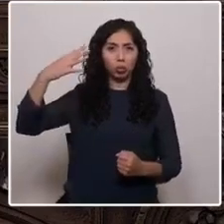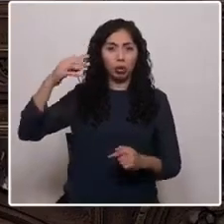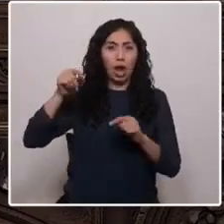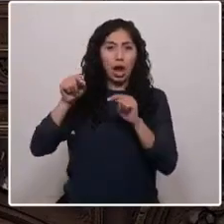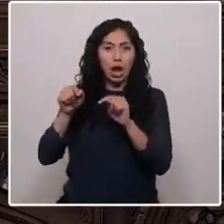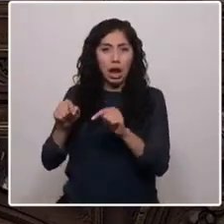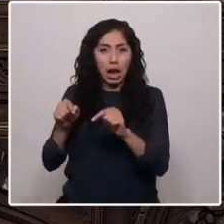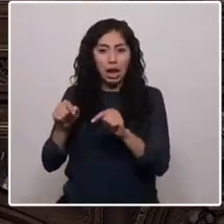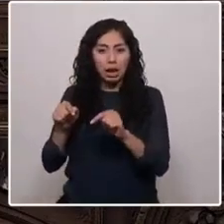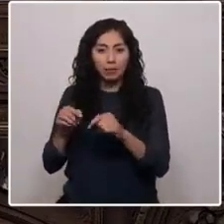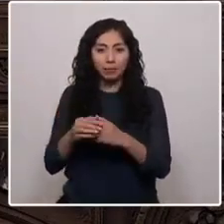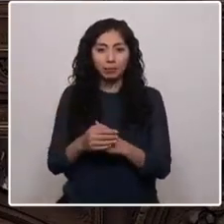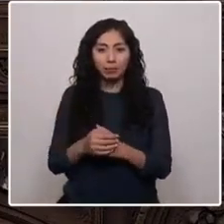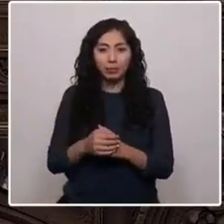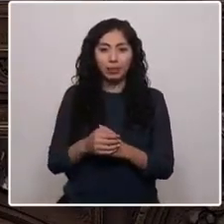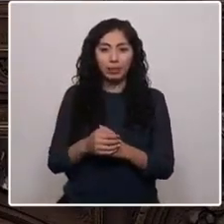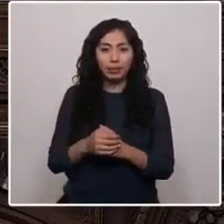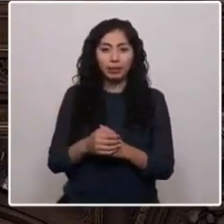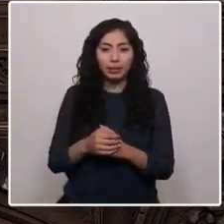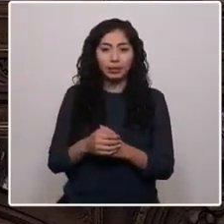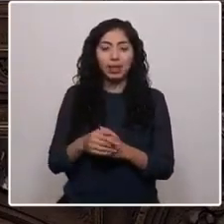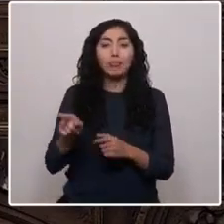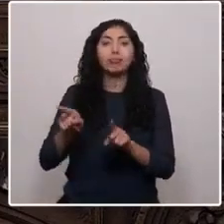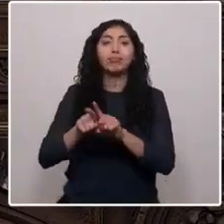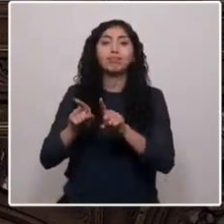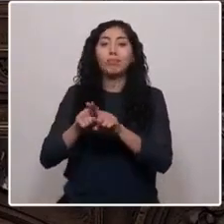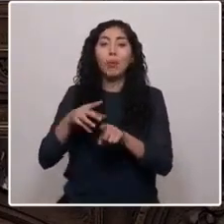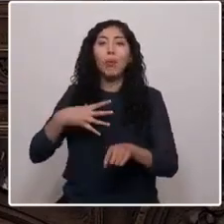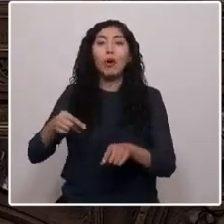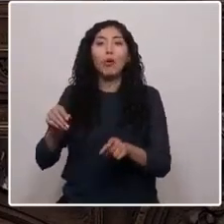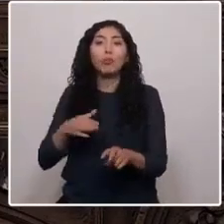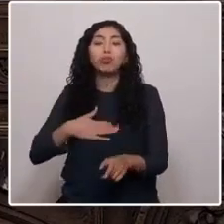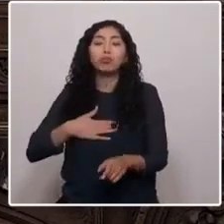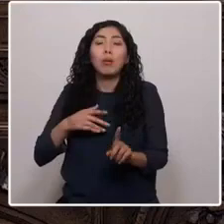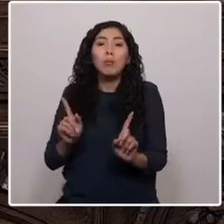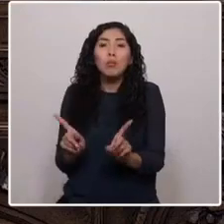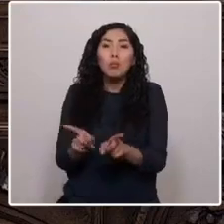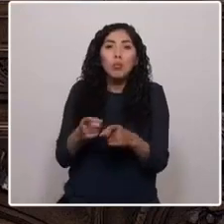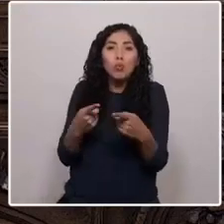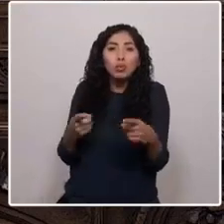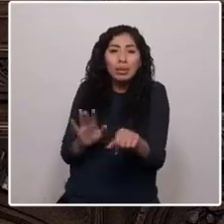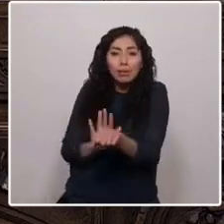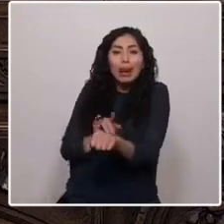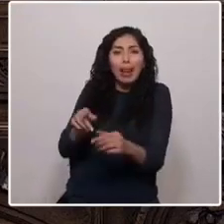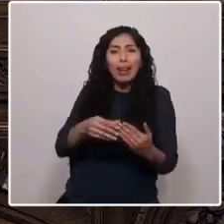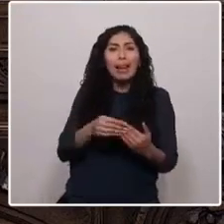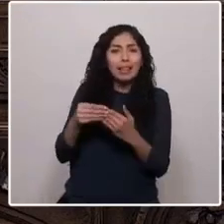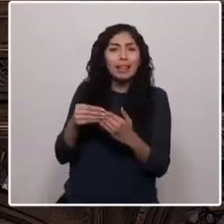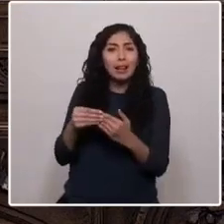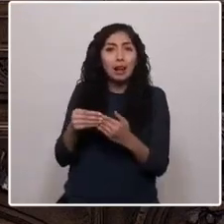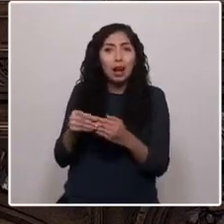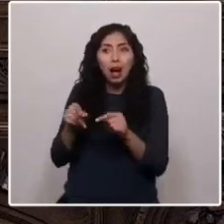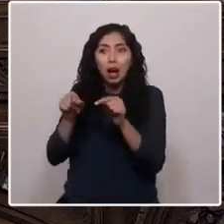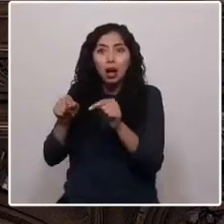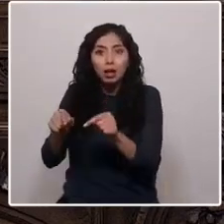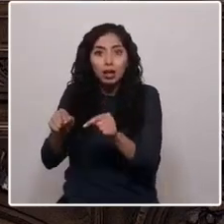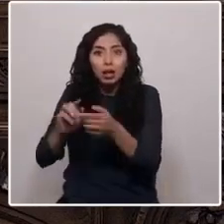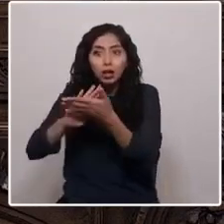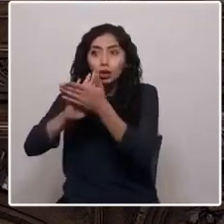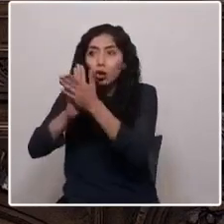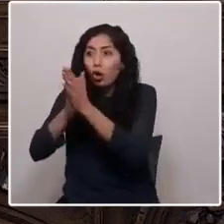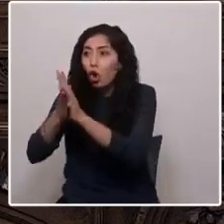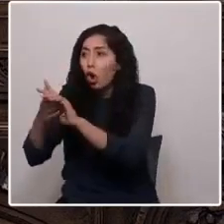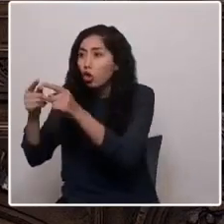su otra lengua hecha de música y piel. Solo así, desde todos los saberes,